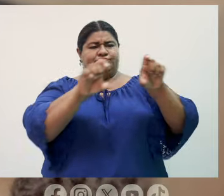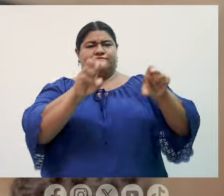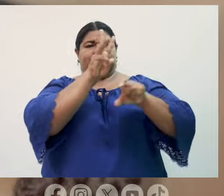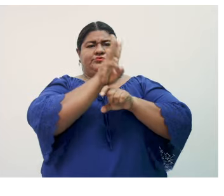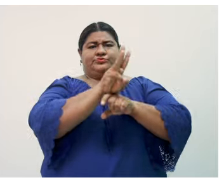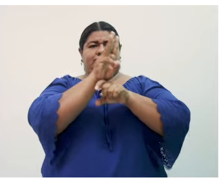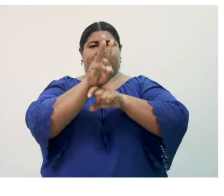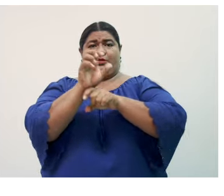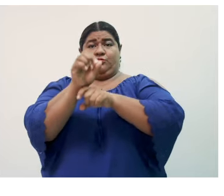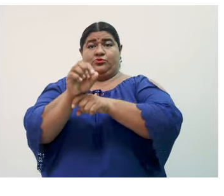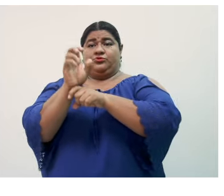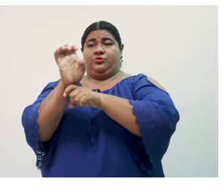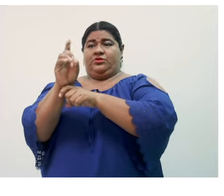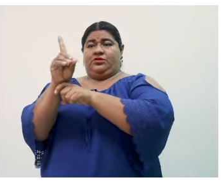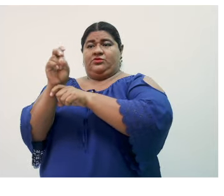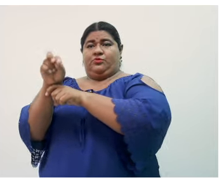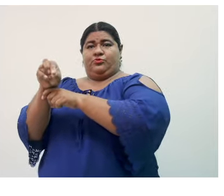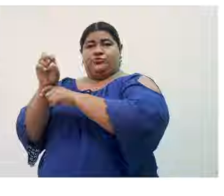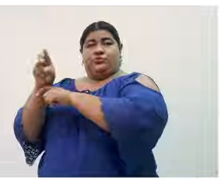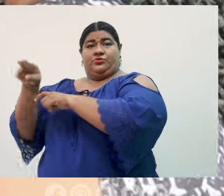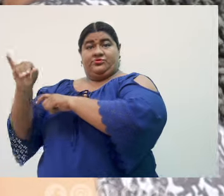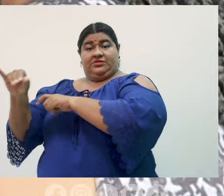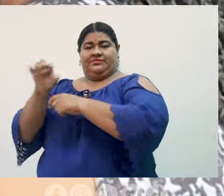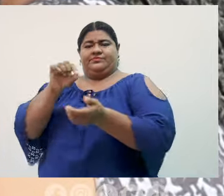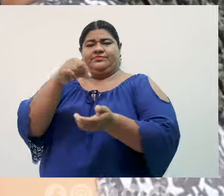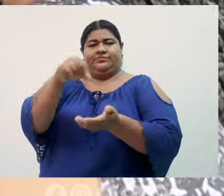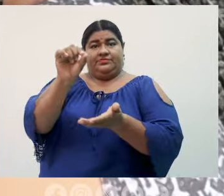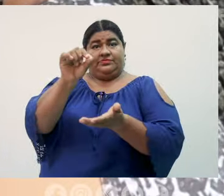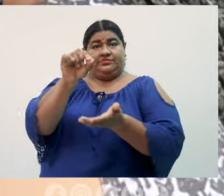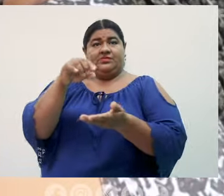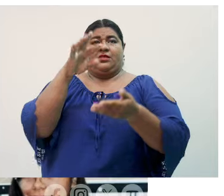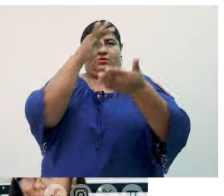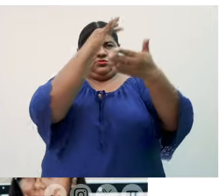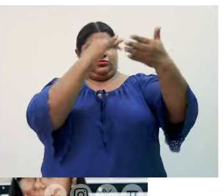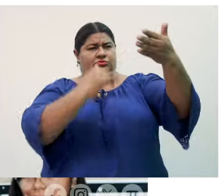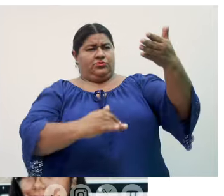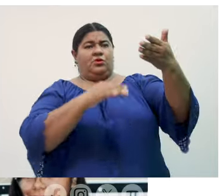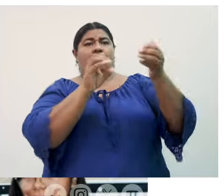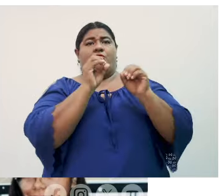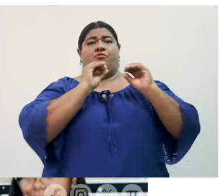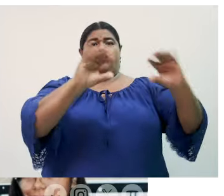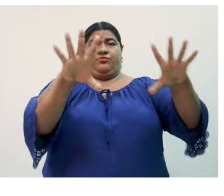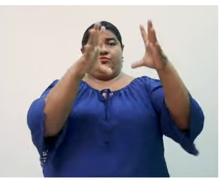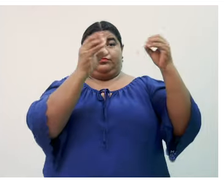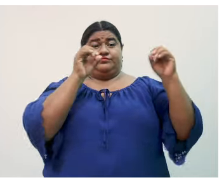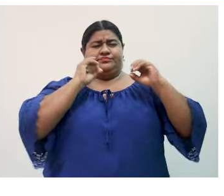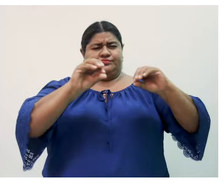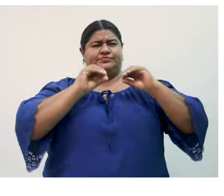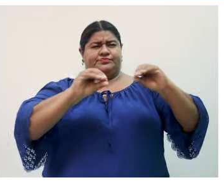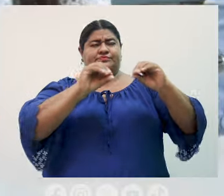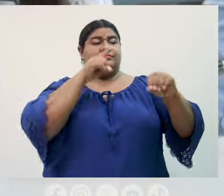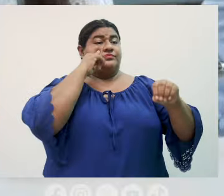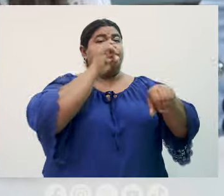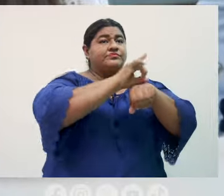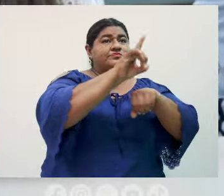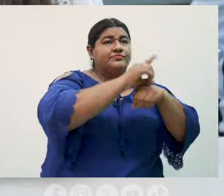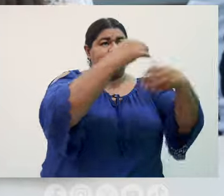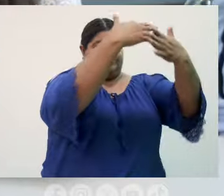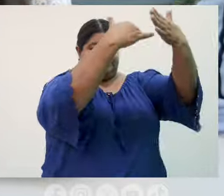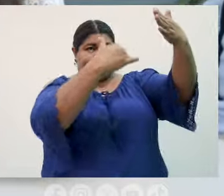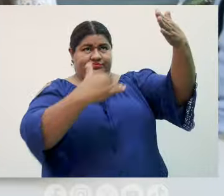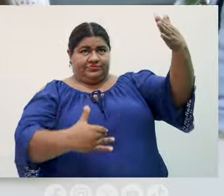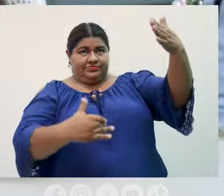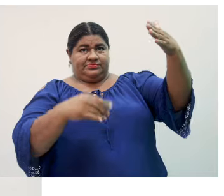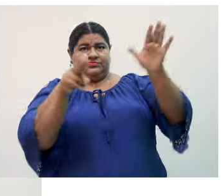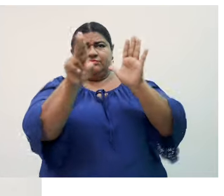www.unam.edu.ni y dale click al banner Oferta Educativa. Aquí encontrarás la documentación